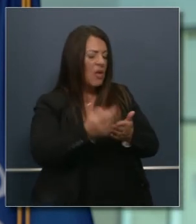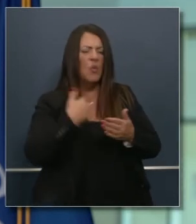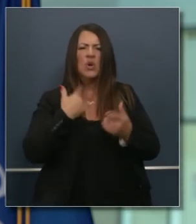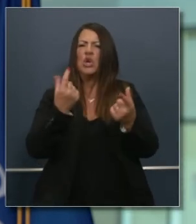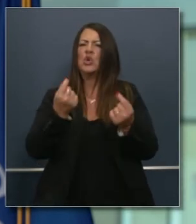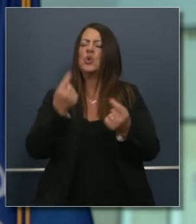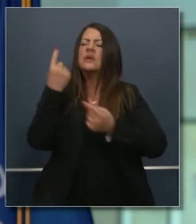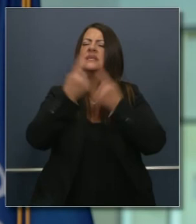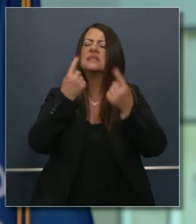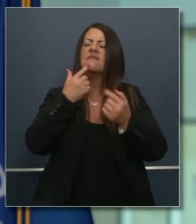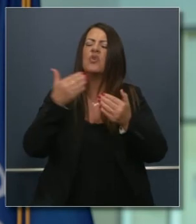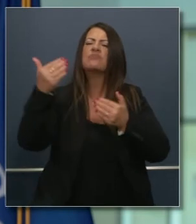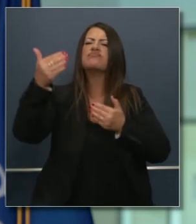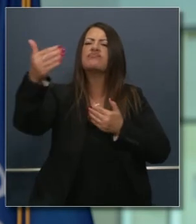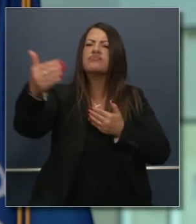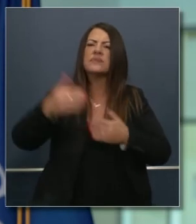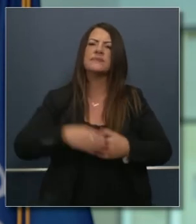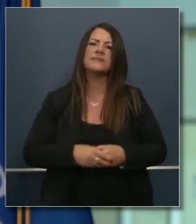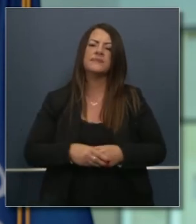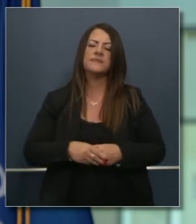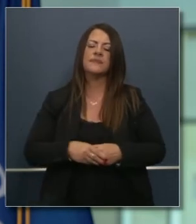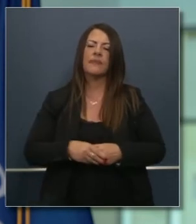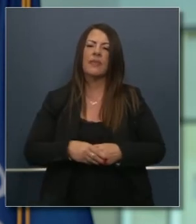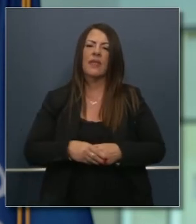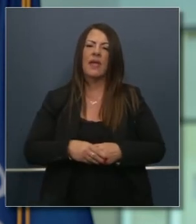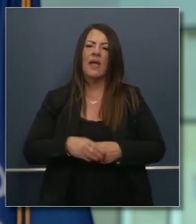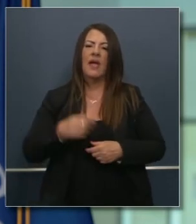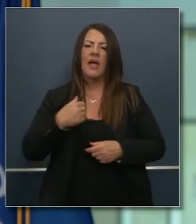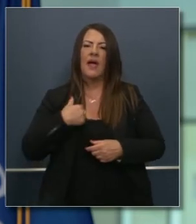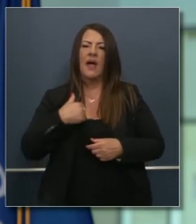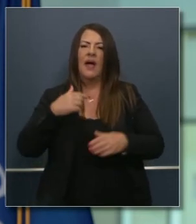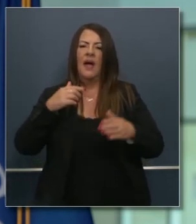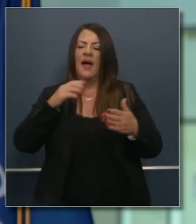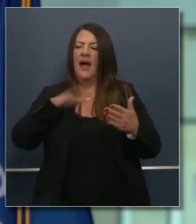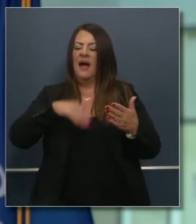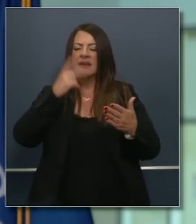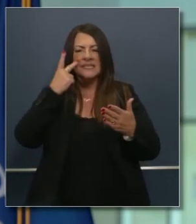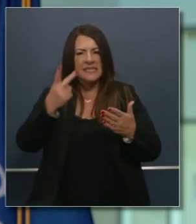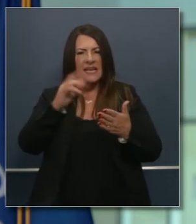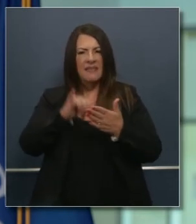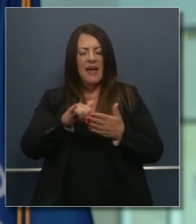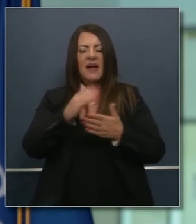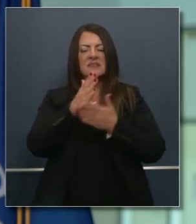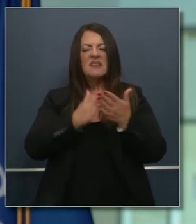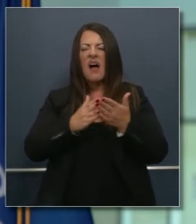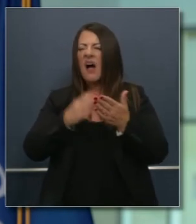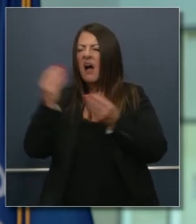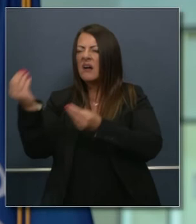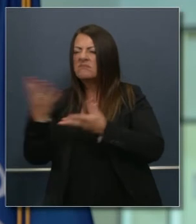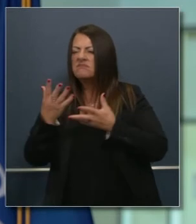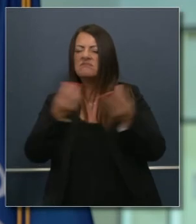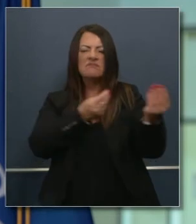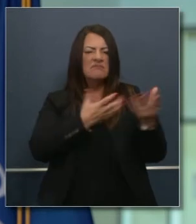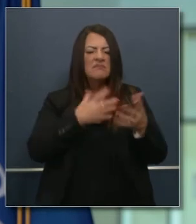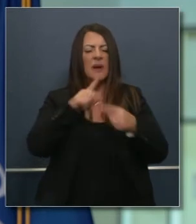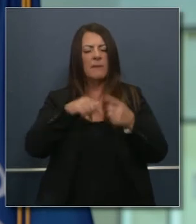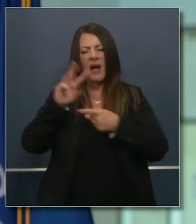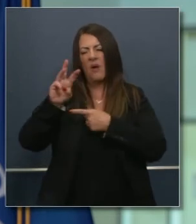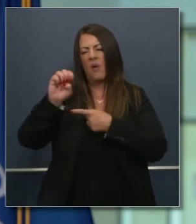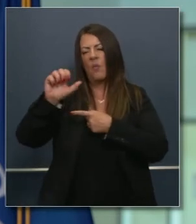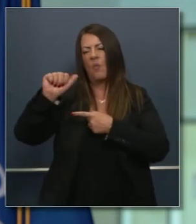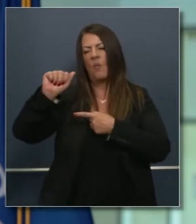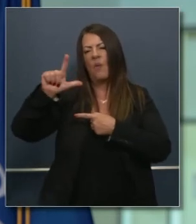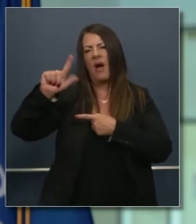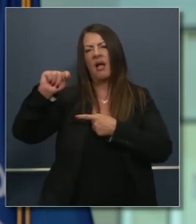si no se aprueba esta otra ley eso son consideraciones no lo he leído tollo ya vi una presentación de prensa en cuanto al